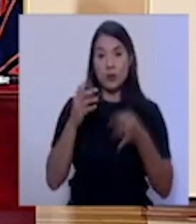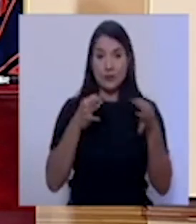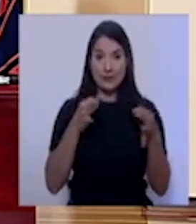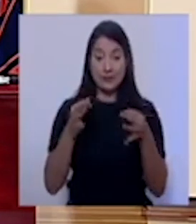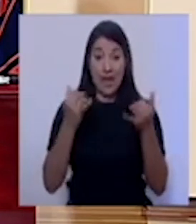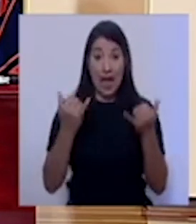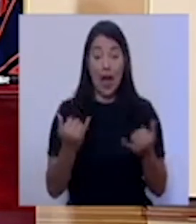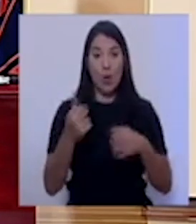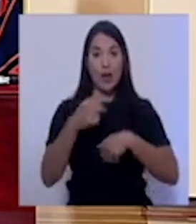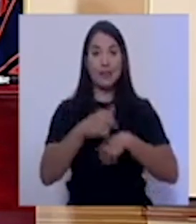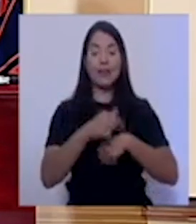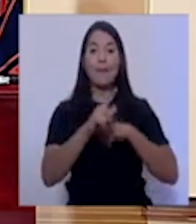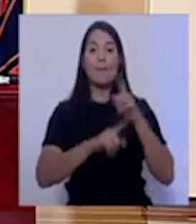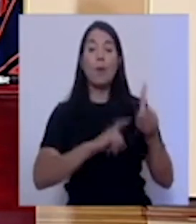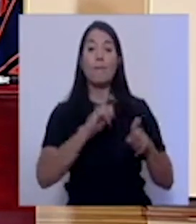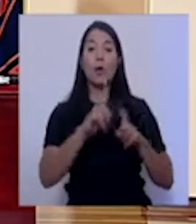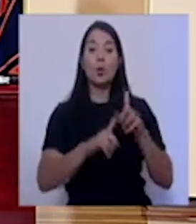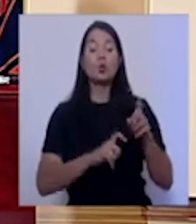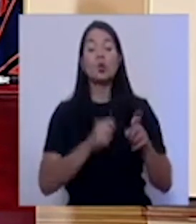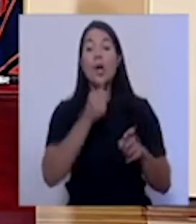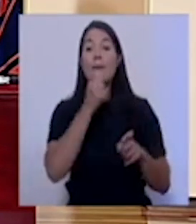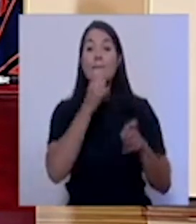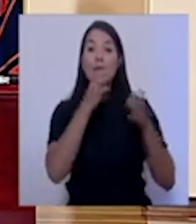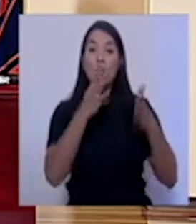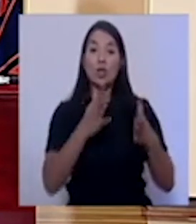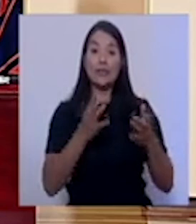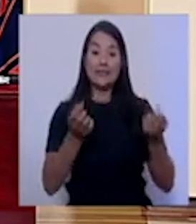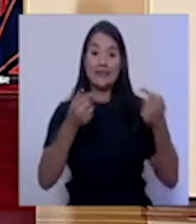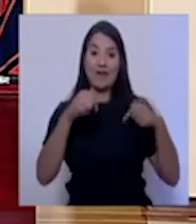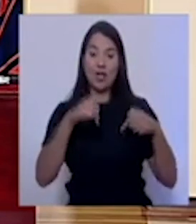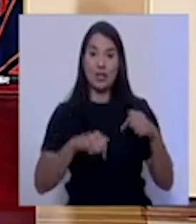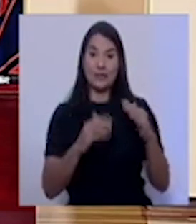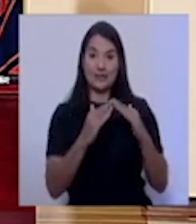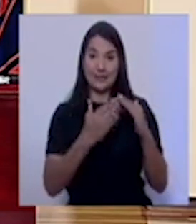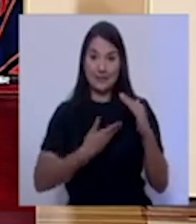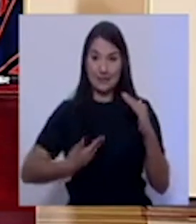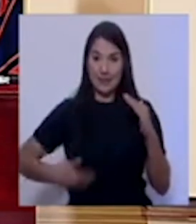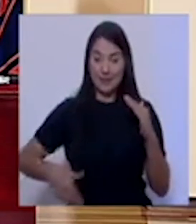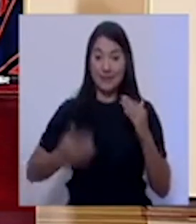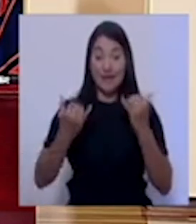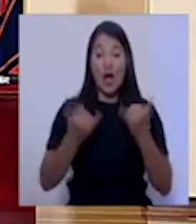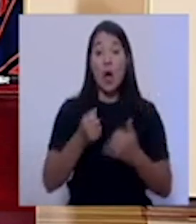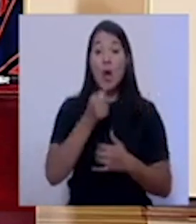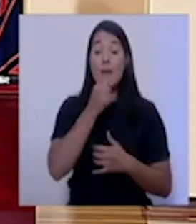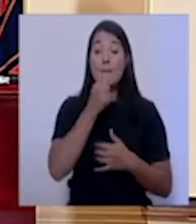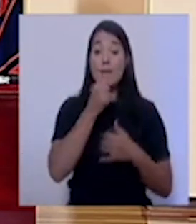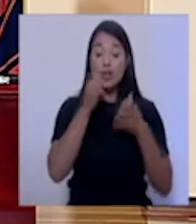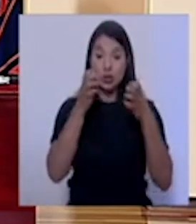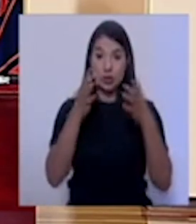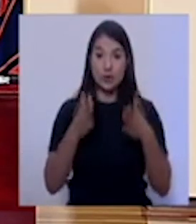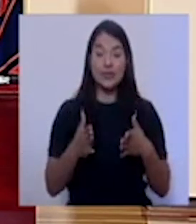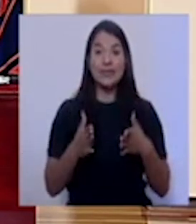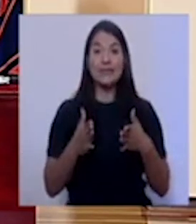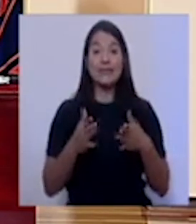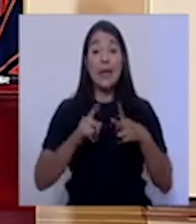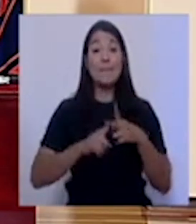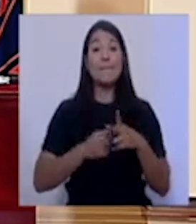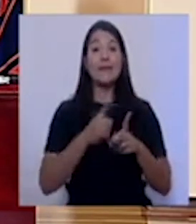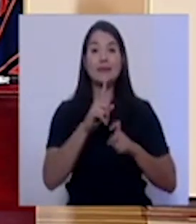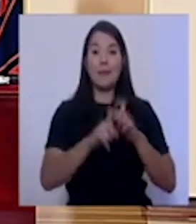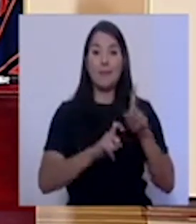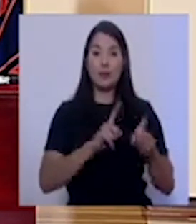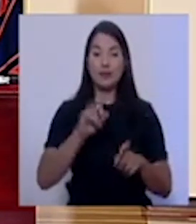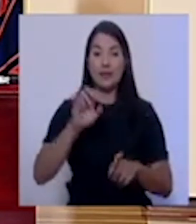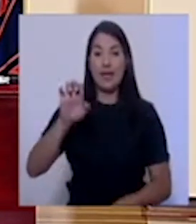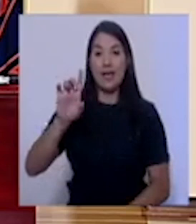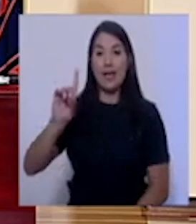periodo de consultas de los colegas que se encuentran de manera presencial. El colega en realizar consultas será don